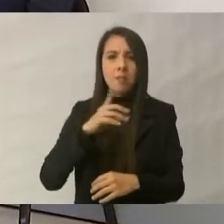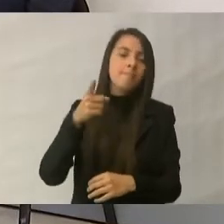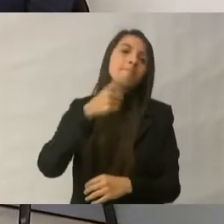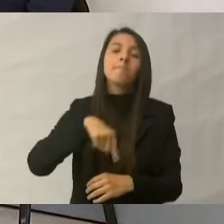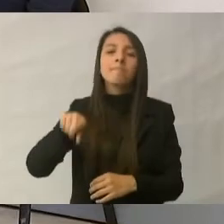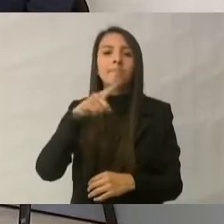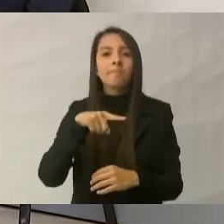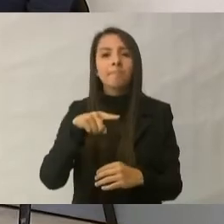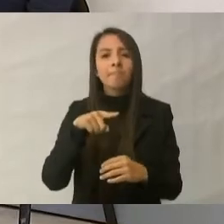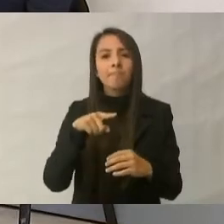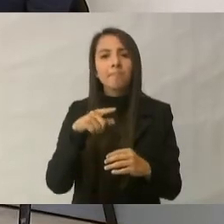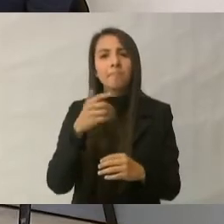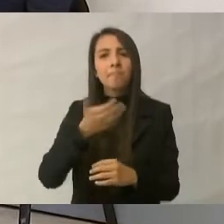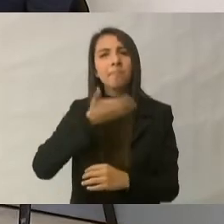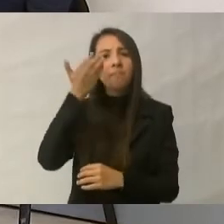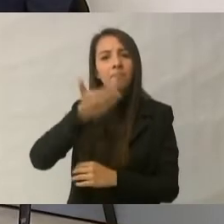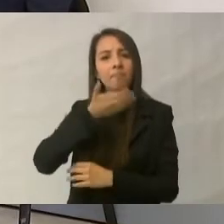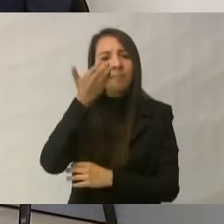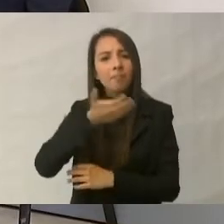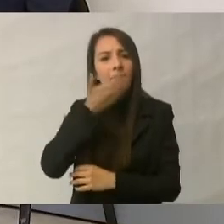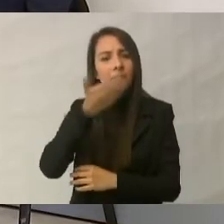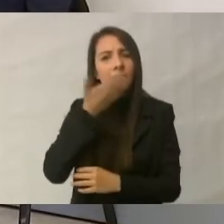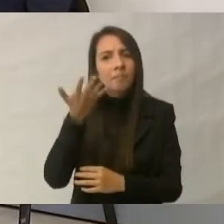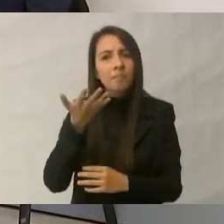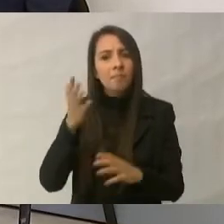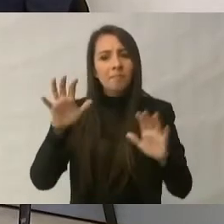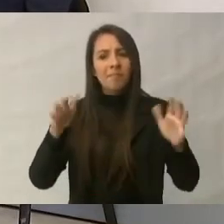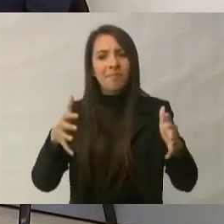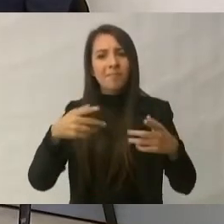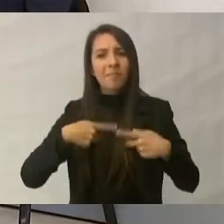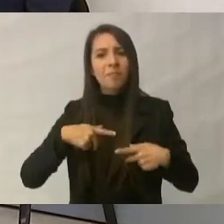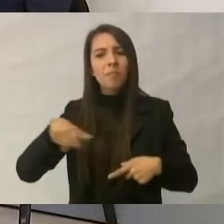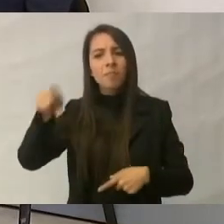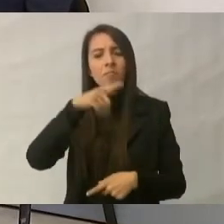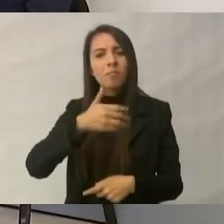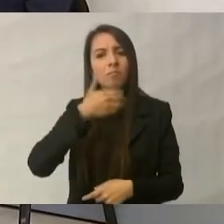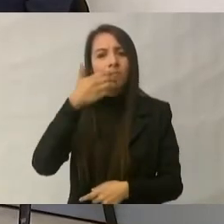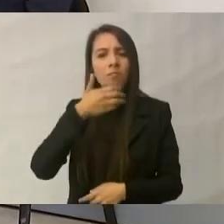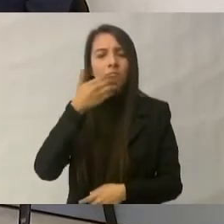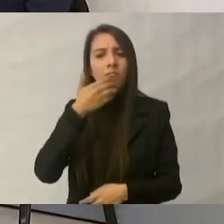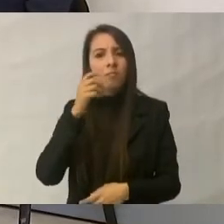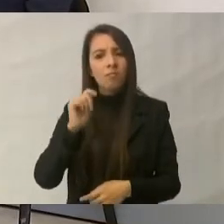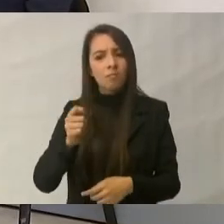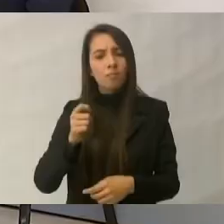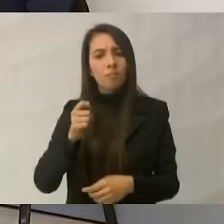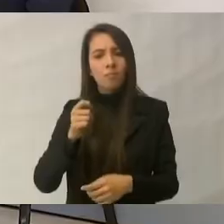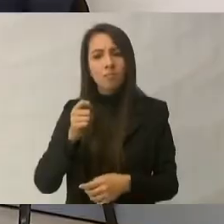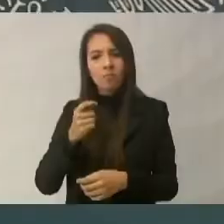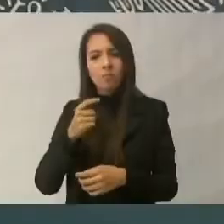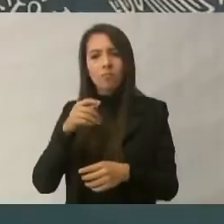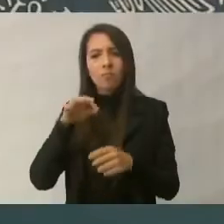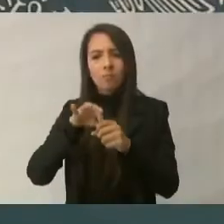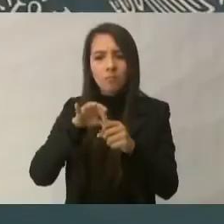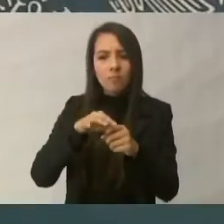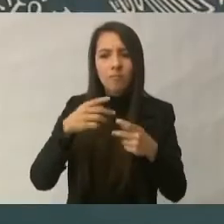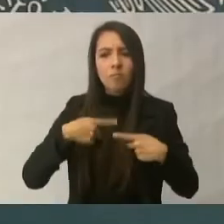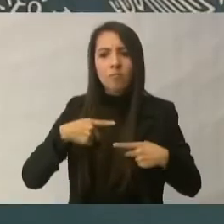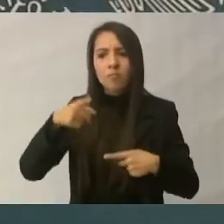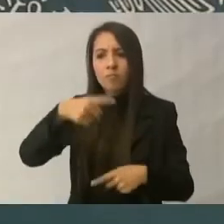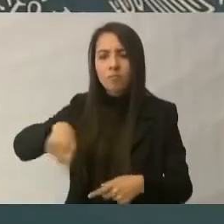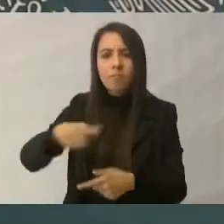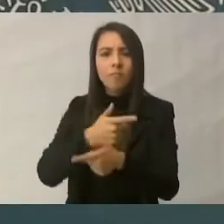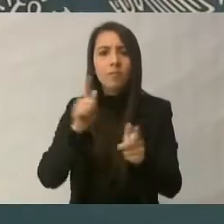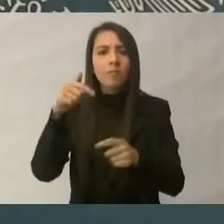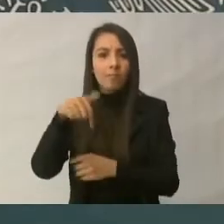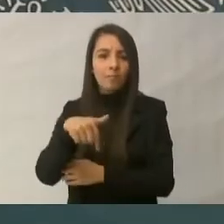una tradición una costumbre un hábito democrático en este pueblo de